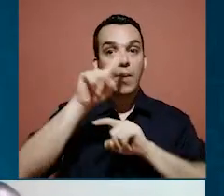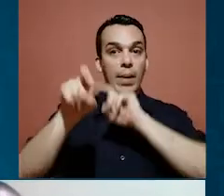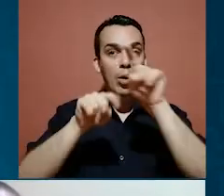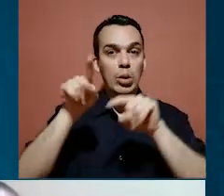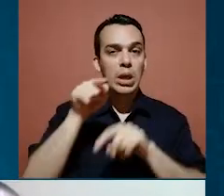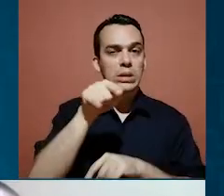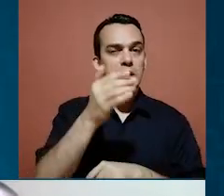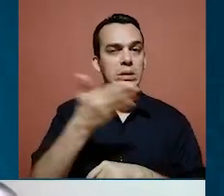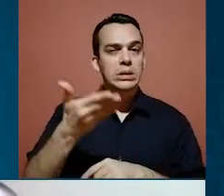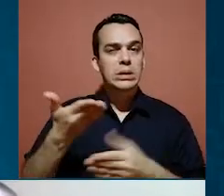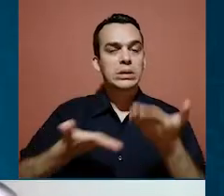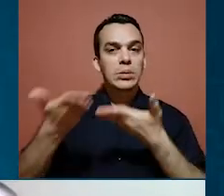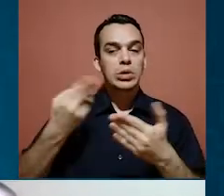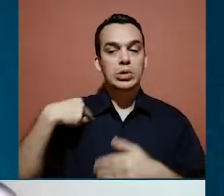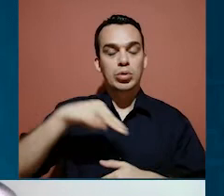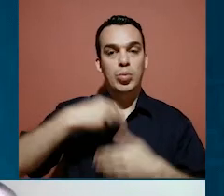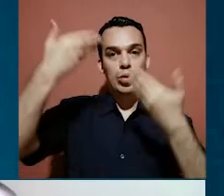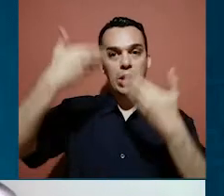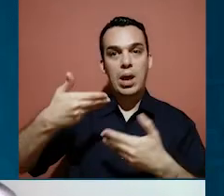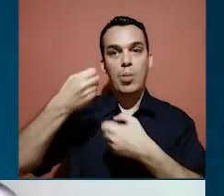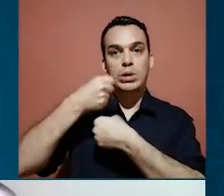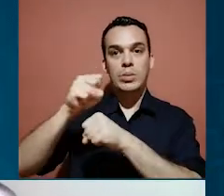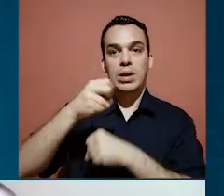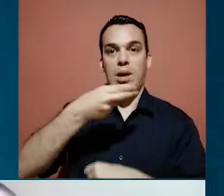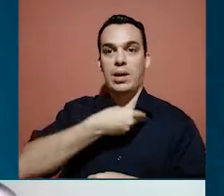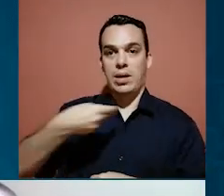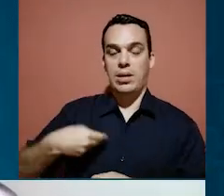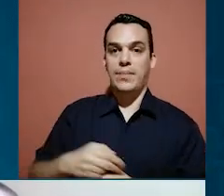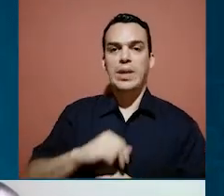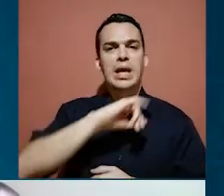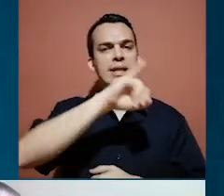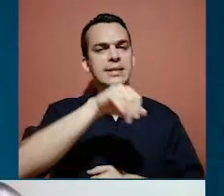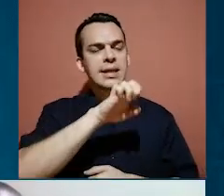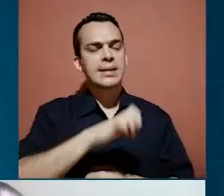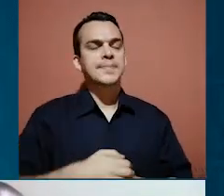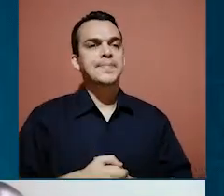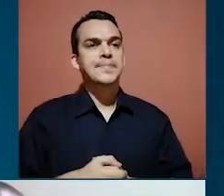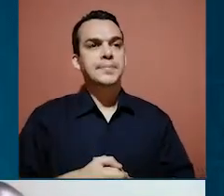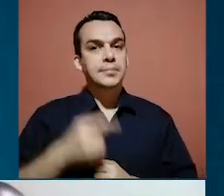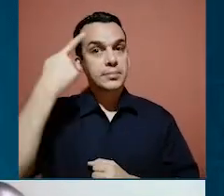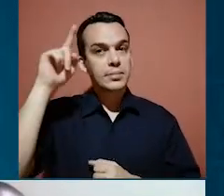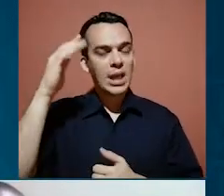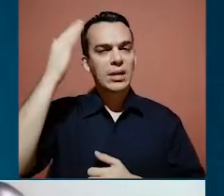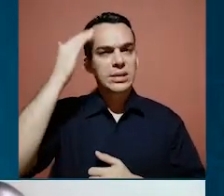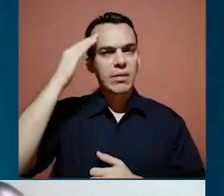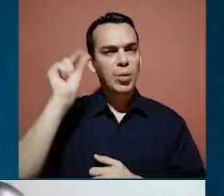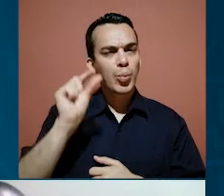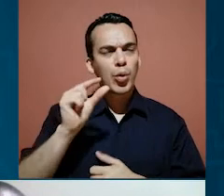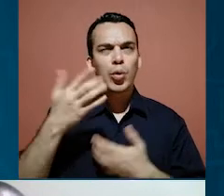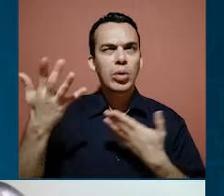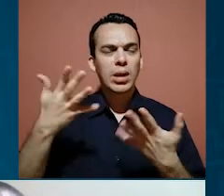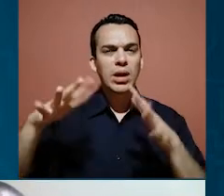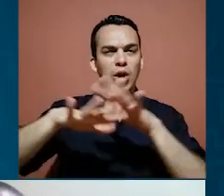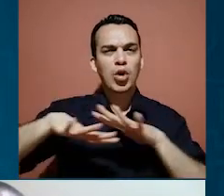hacerles esta encuesta de servicios y que somos la Municipalidad de Heredia. Jenny, y para ubicarnos